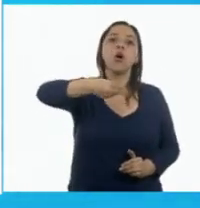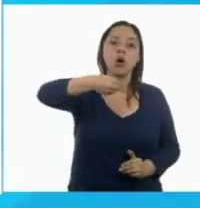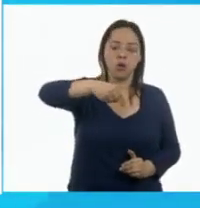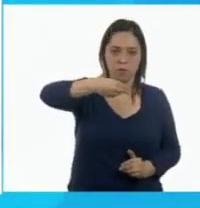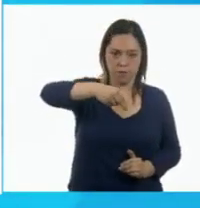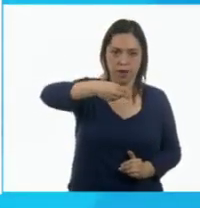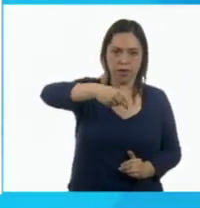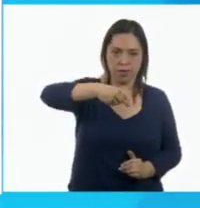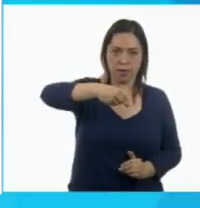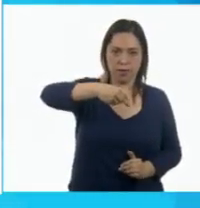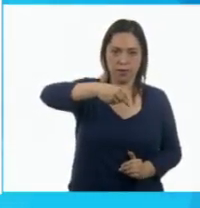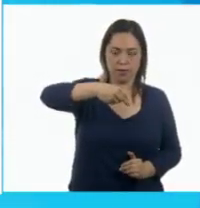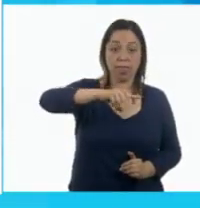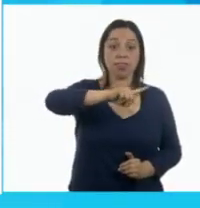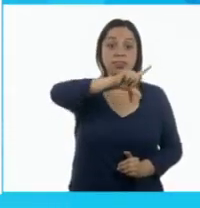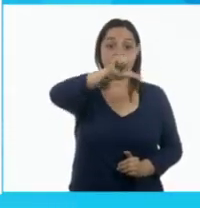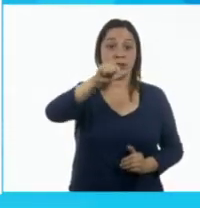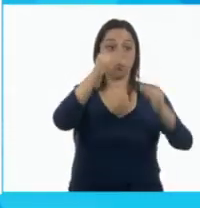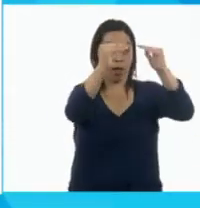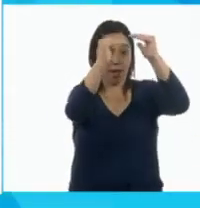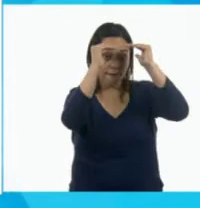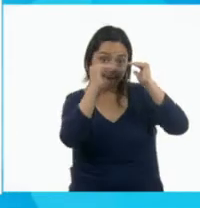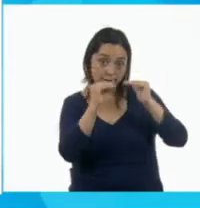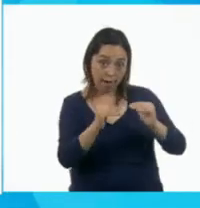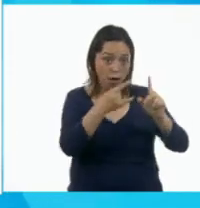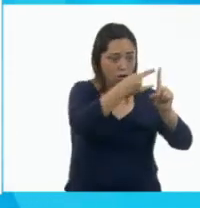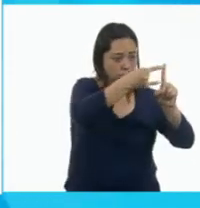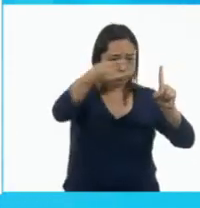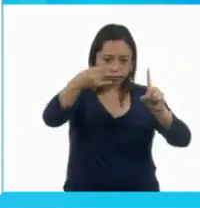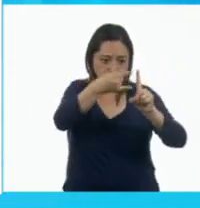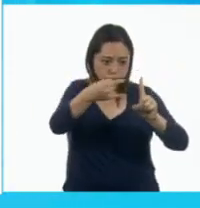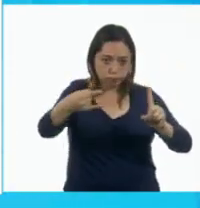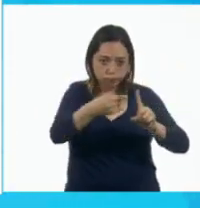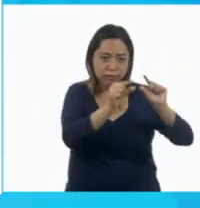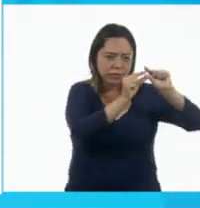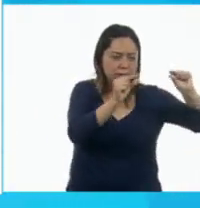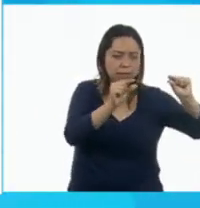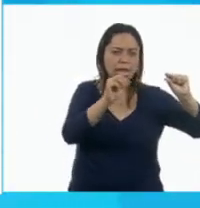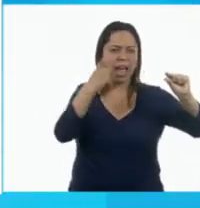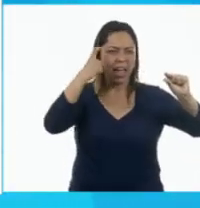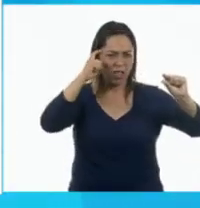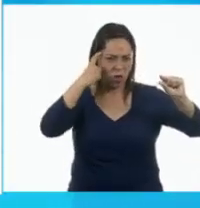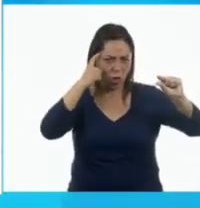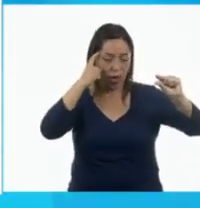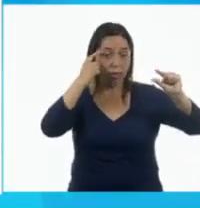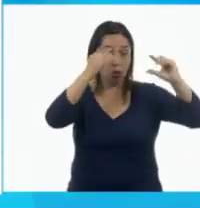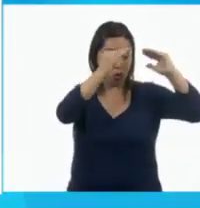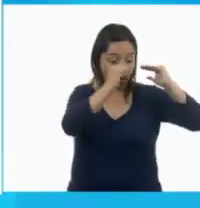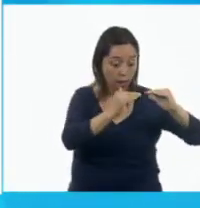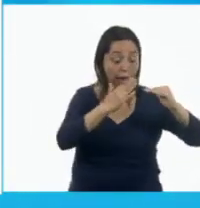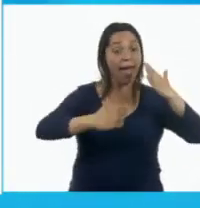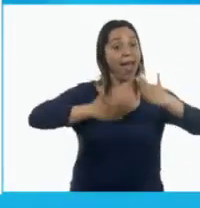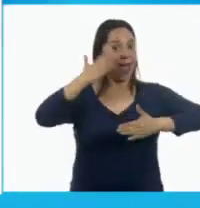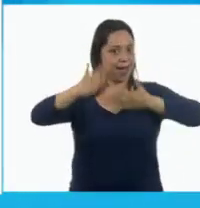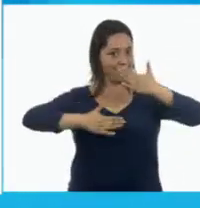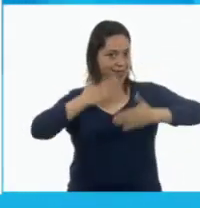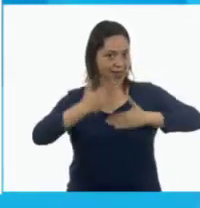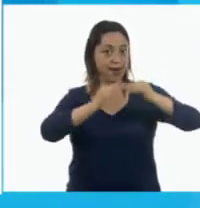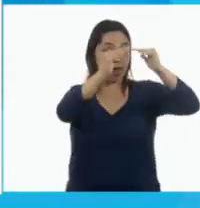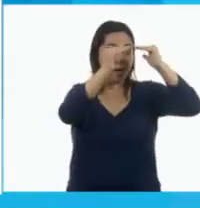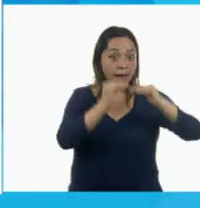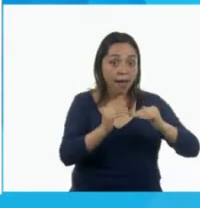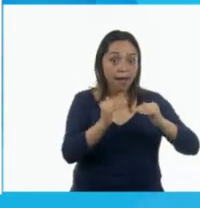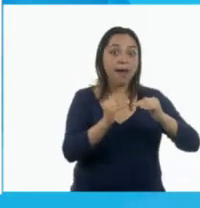En los recuadros que tenemos a continuación que dice enojado, alegre y triste, vamos a